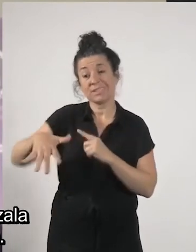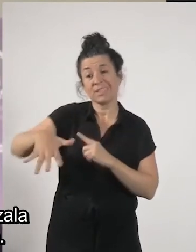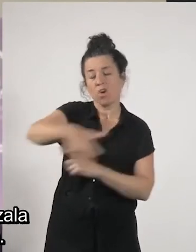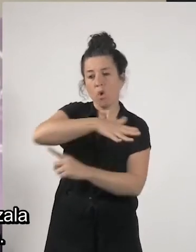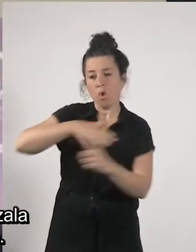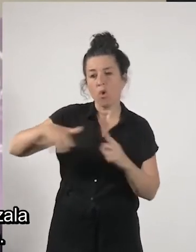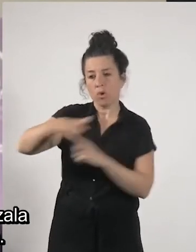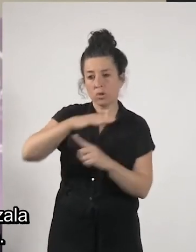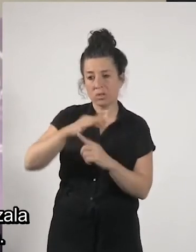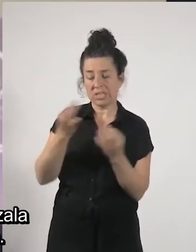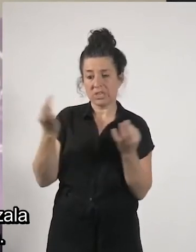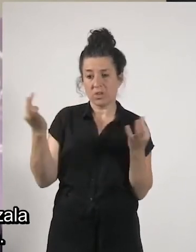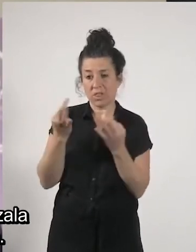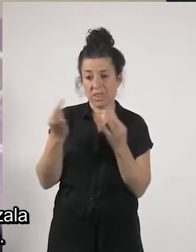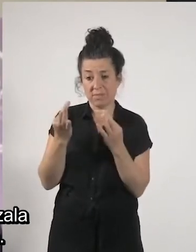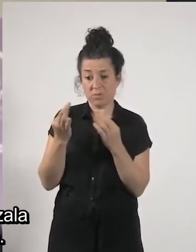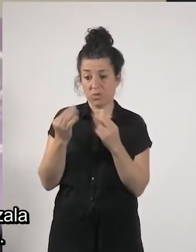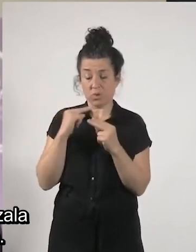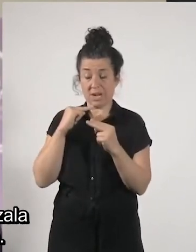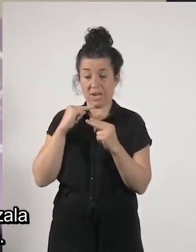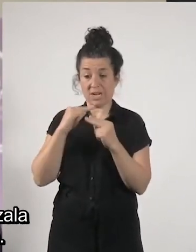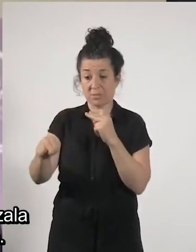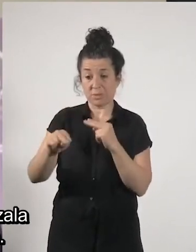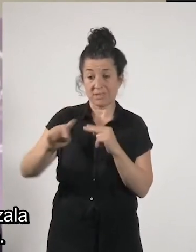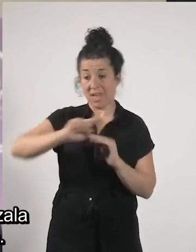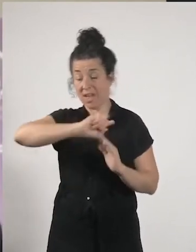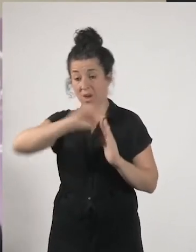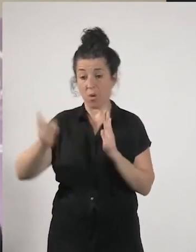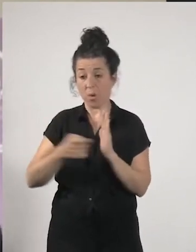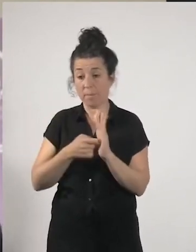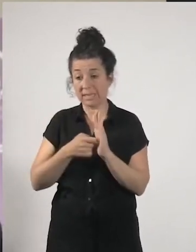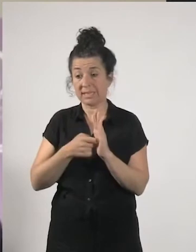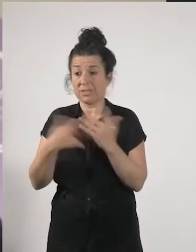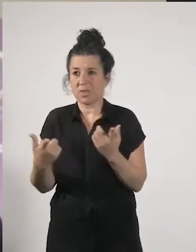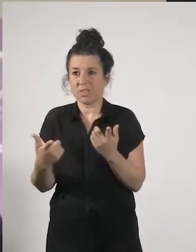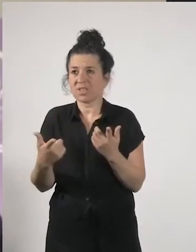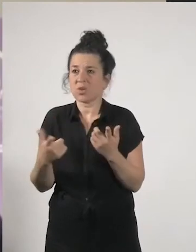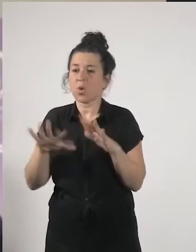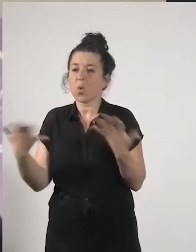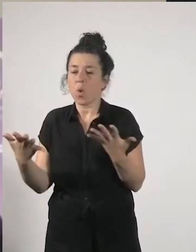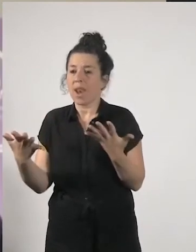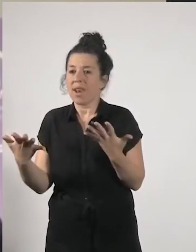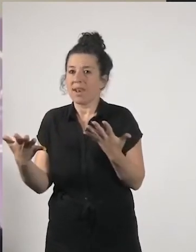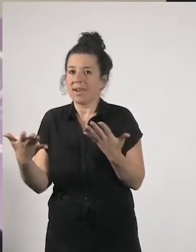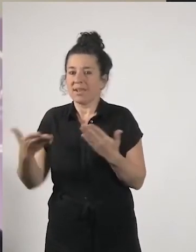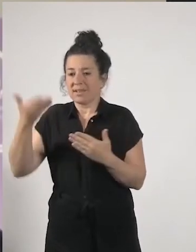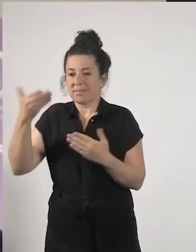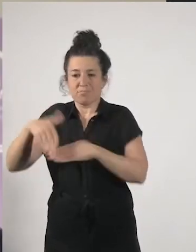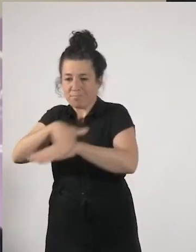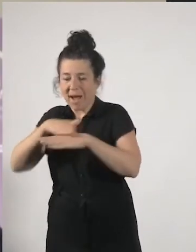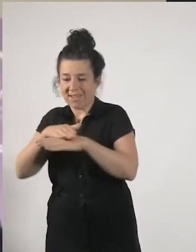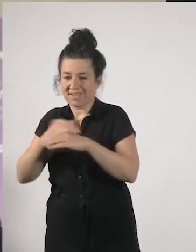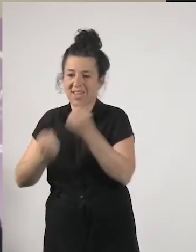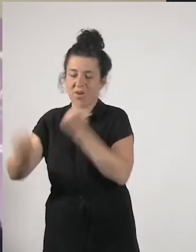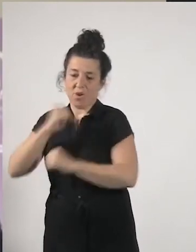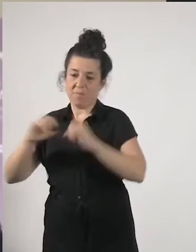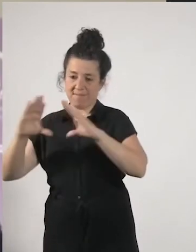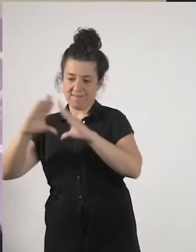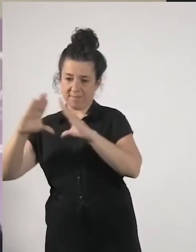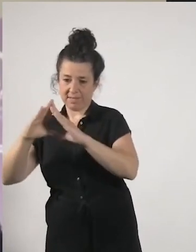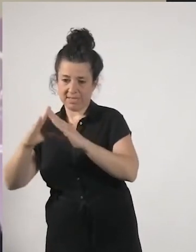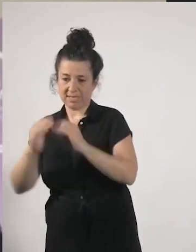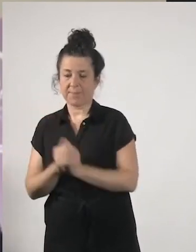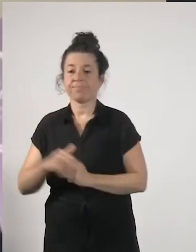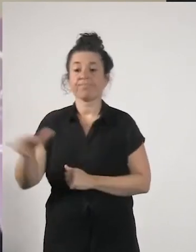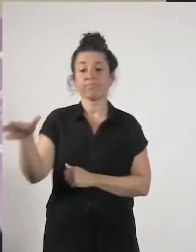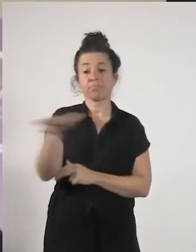erantzun integral emateko bide besala orkestenda economia feminista en estas sesiones que estamos llevando a cabo de cara